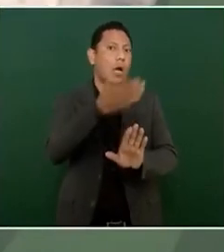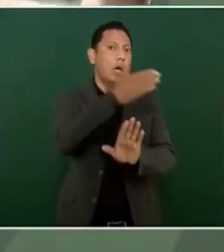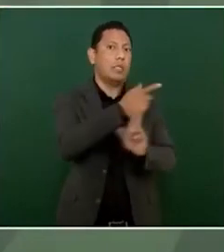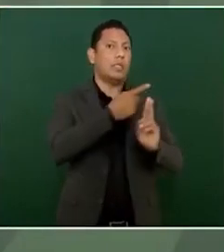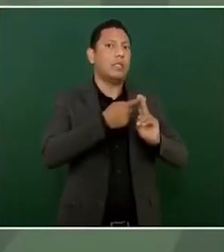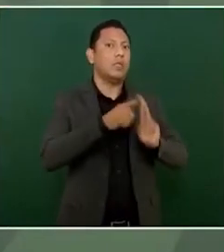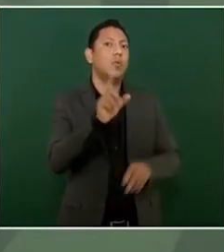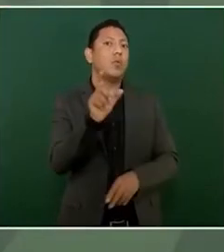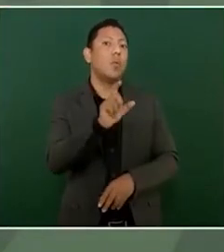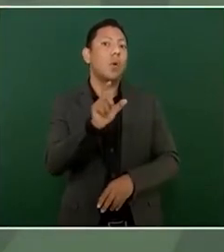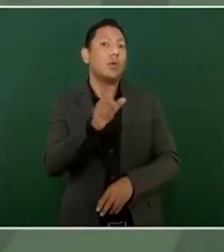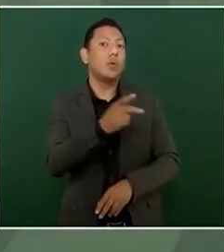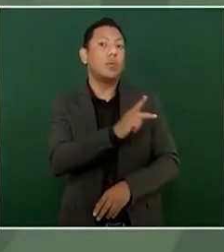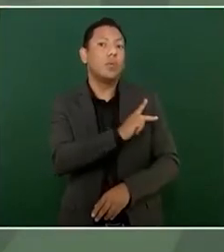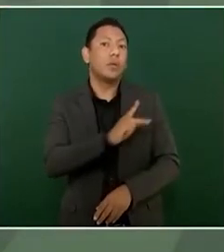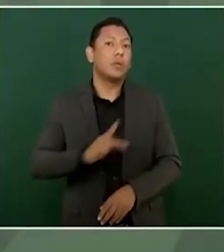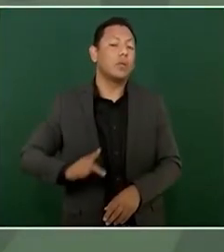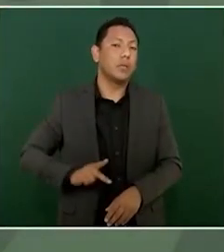Calderón,